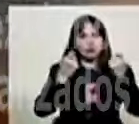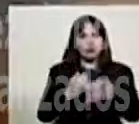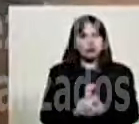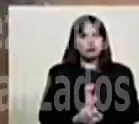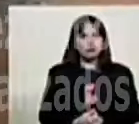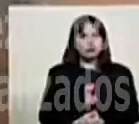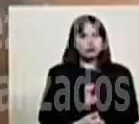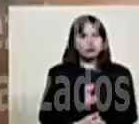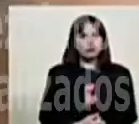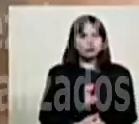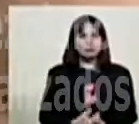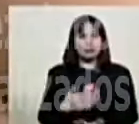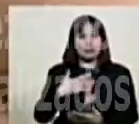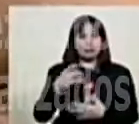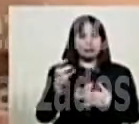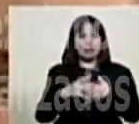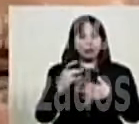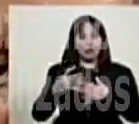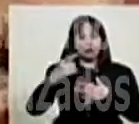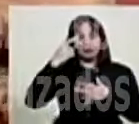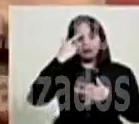Ustedes no saben lo que me dolió saber.